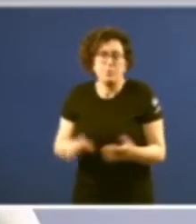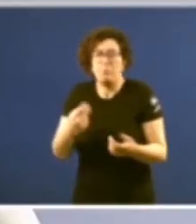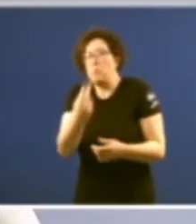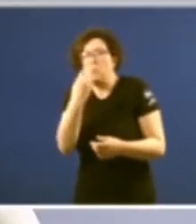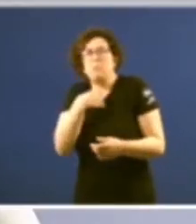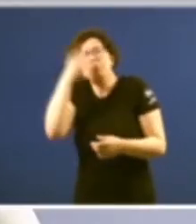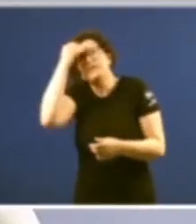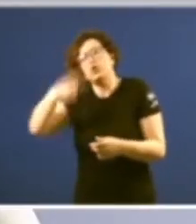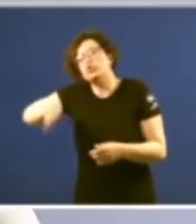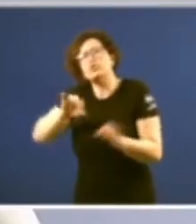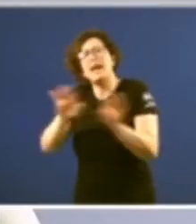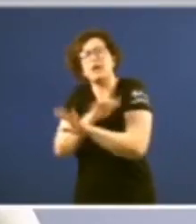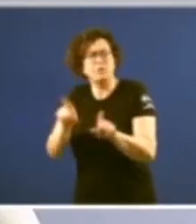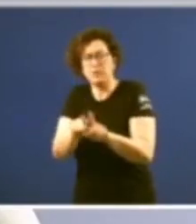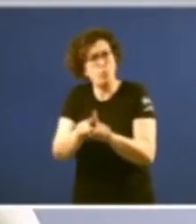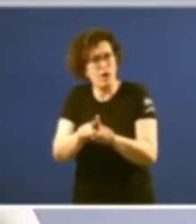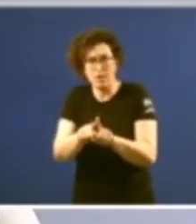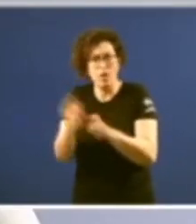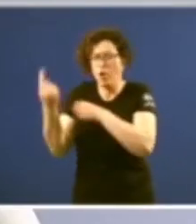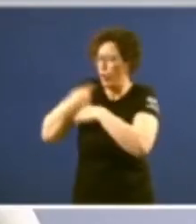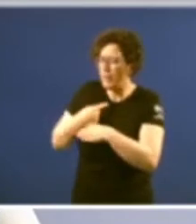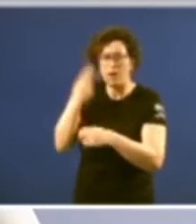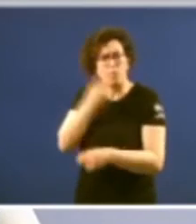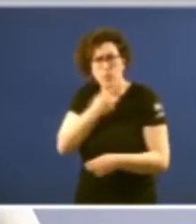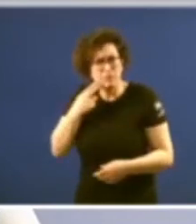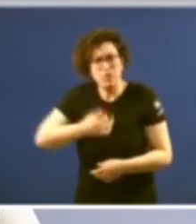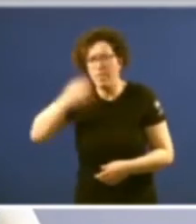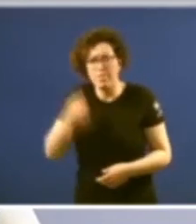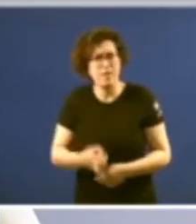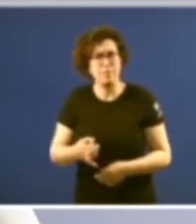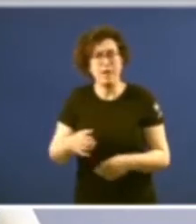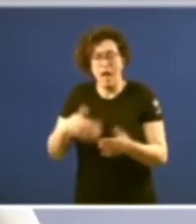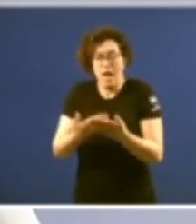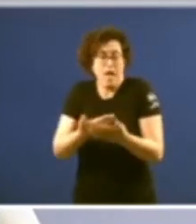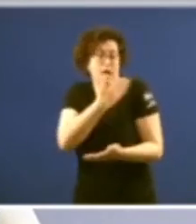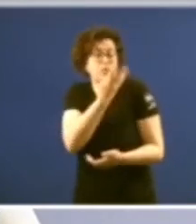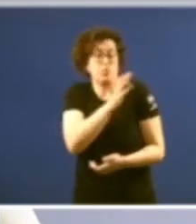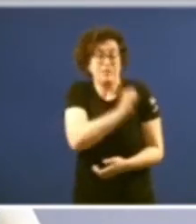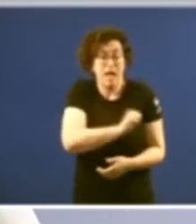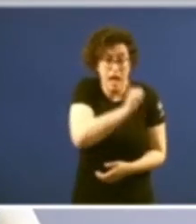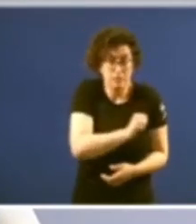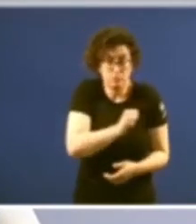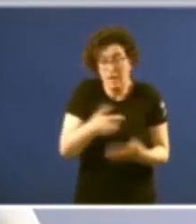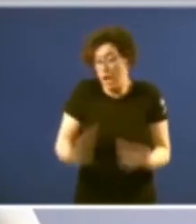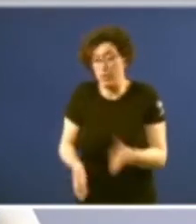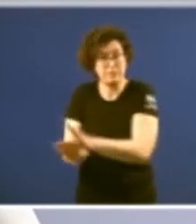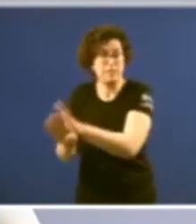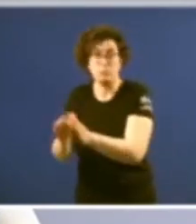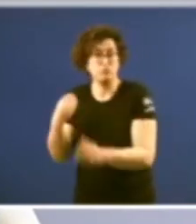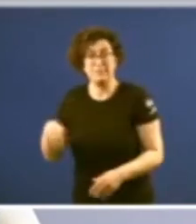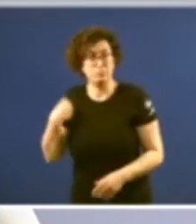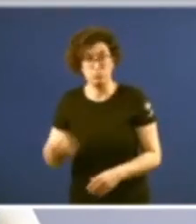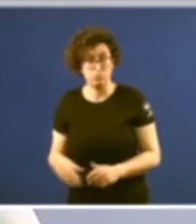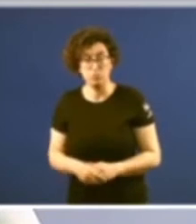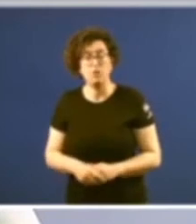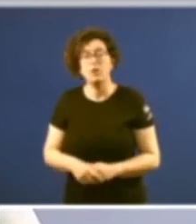non estemos esa obrigación esa briga ese compromiso e o tiñamos hai 40 anos hai 30 anos e o seguimos mantendo creo que